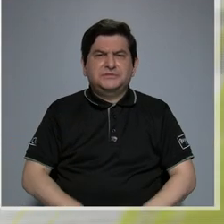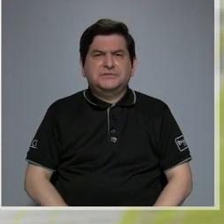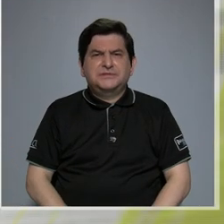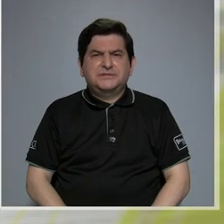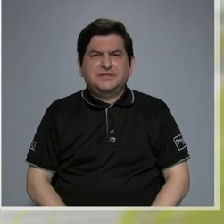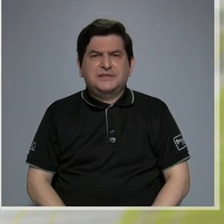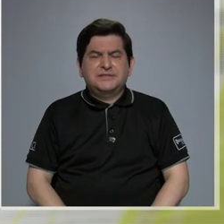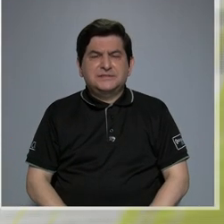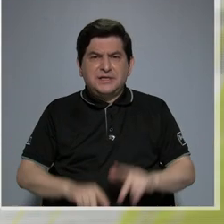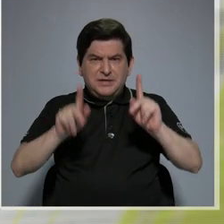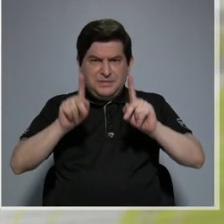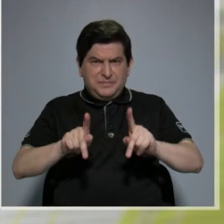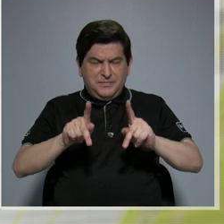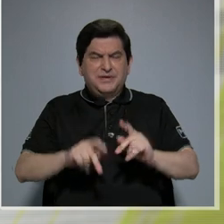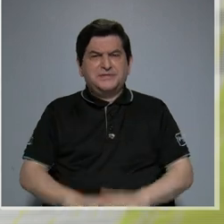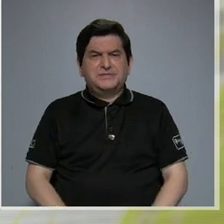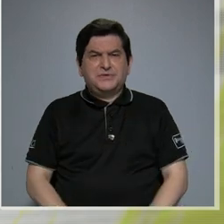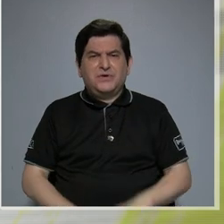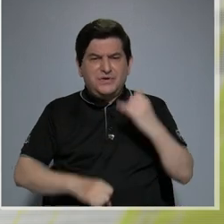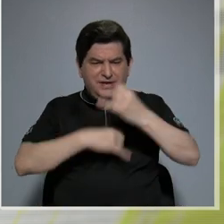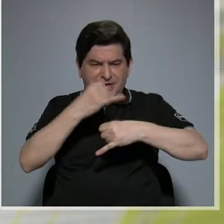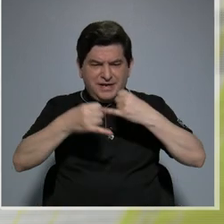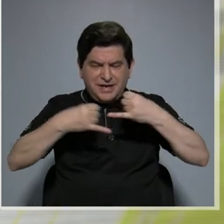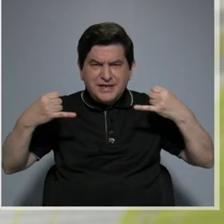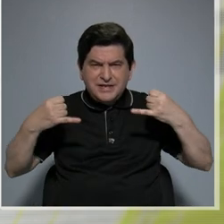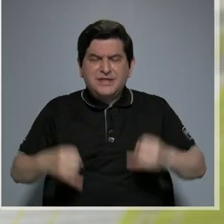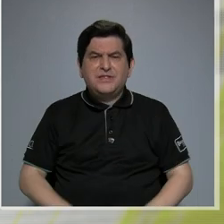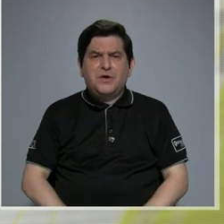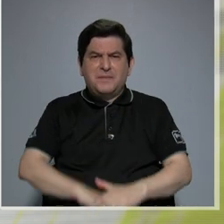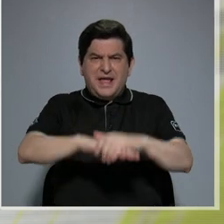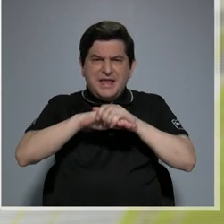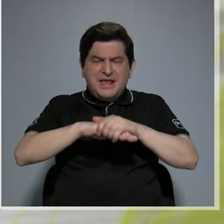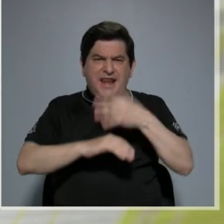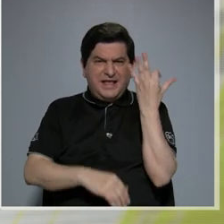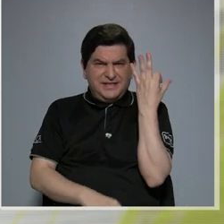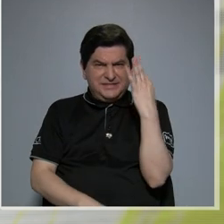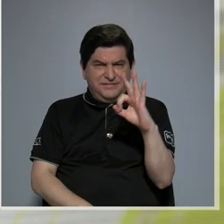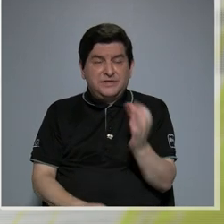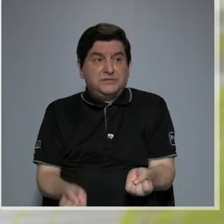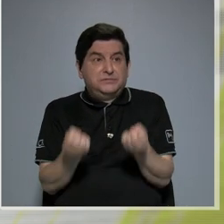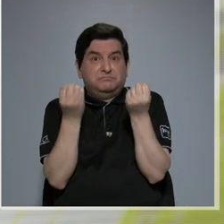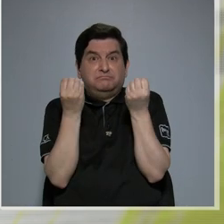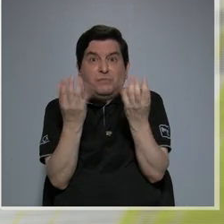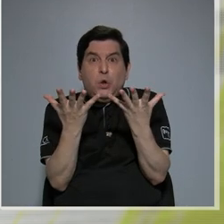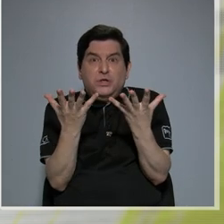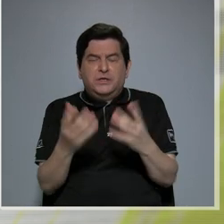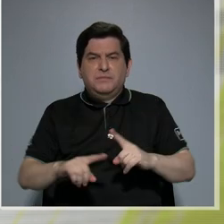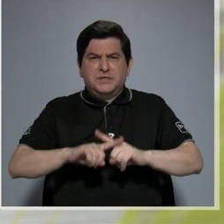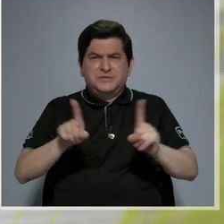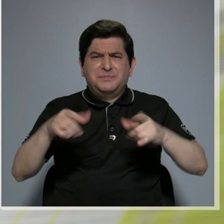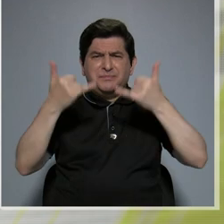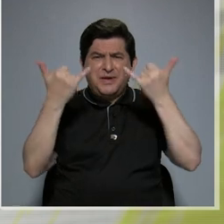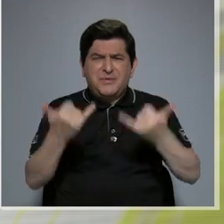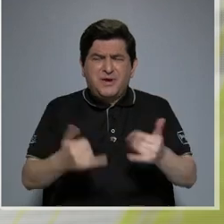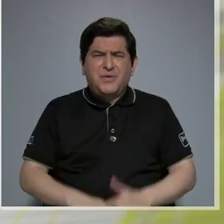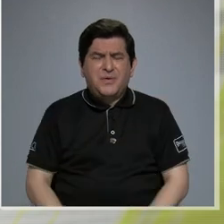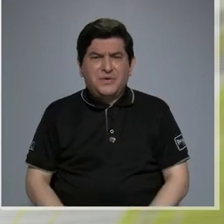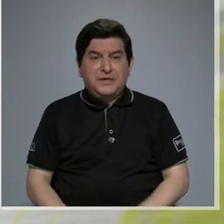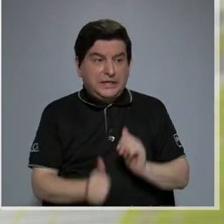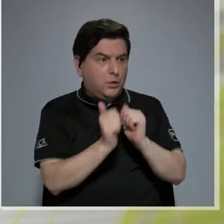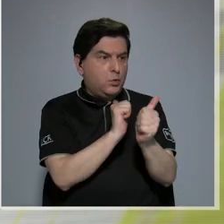Los egresados del idioma inglés y idioma francés son muchos, pero hoy en día tienen una gran